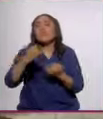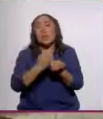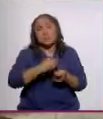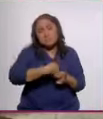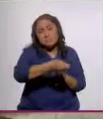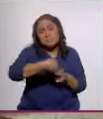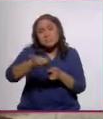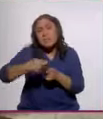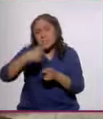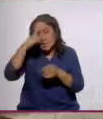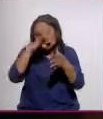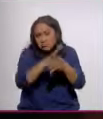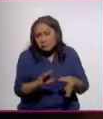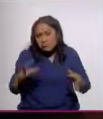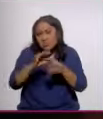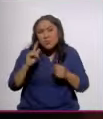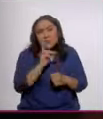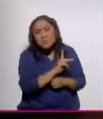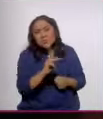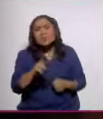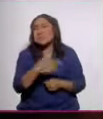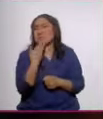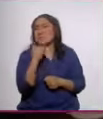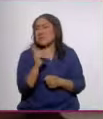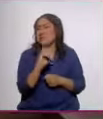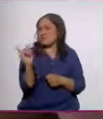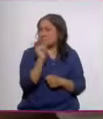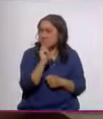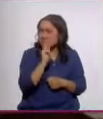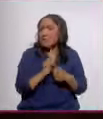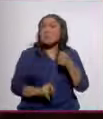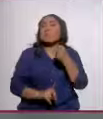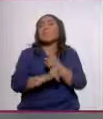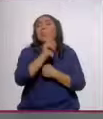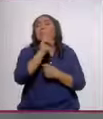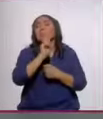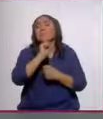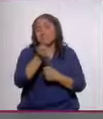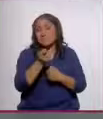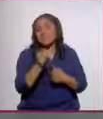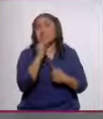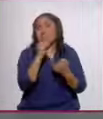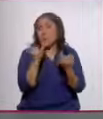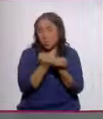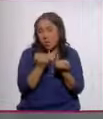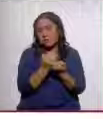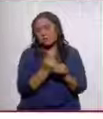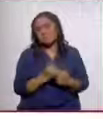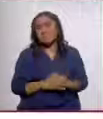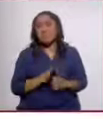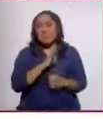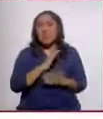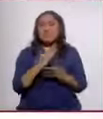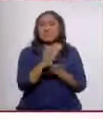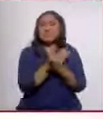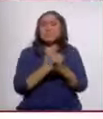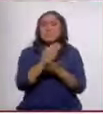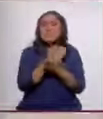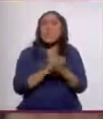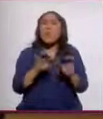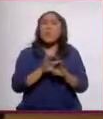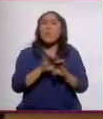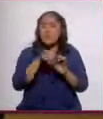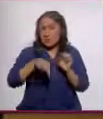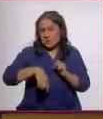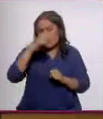para concientizar a las mujeres sobre el alcoholismo, sus síntomas, consecuencias, así como las alternativas de recuperación que hay en México.